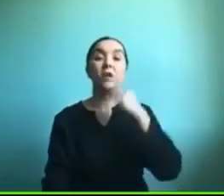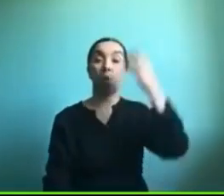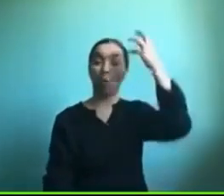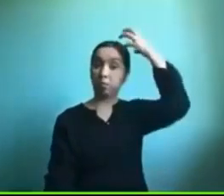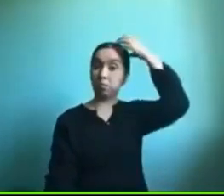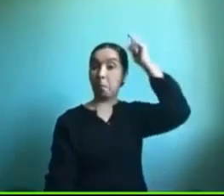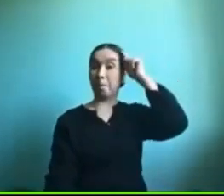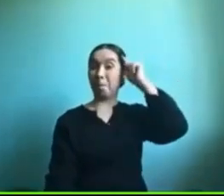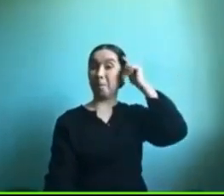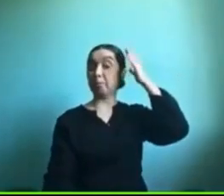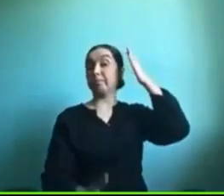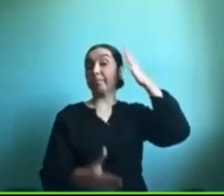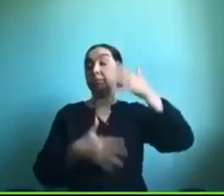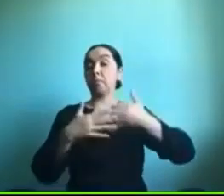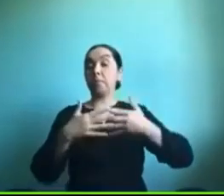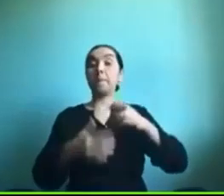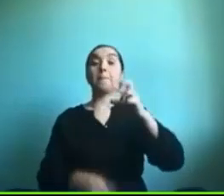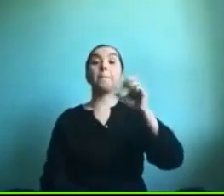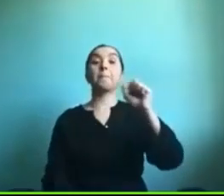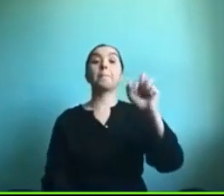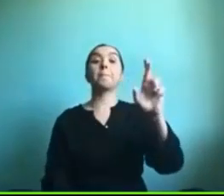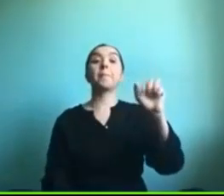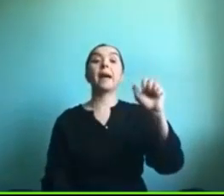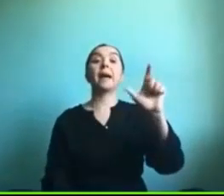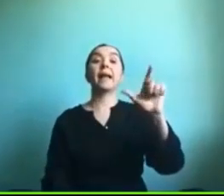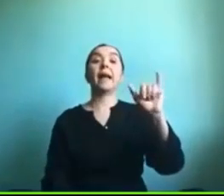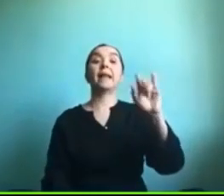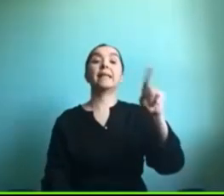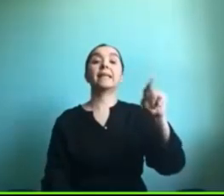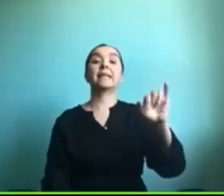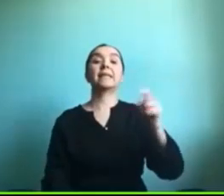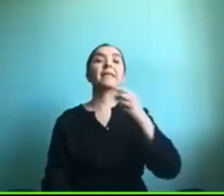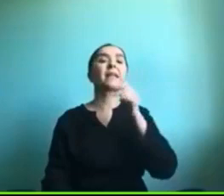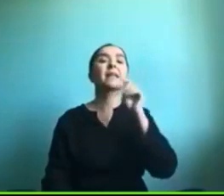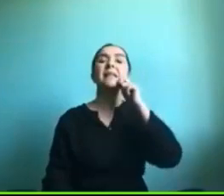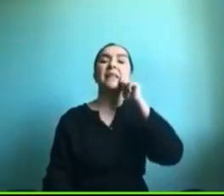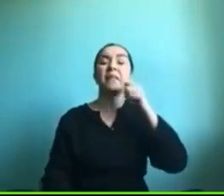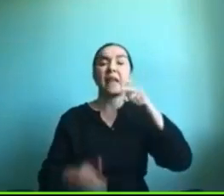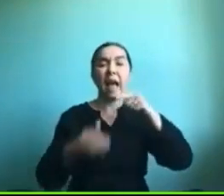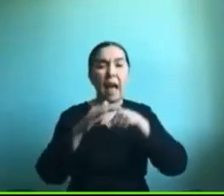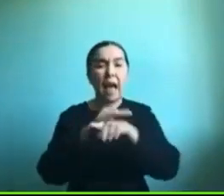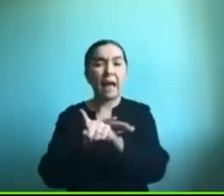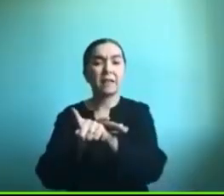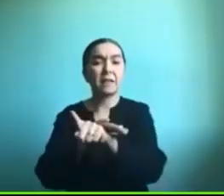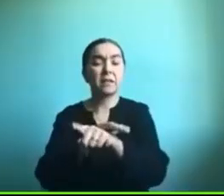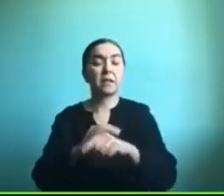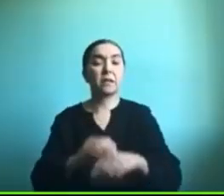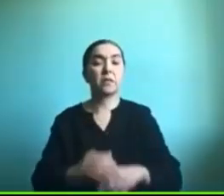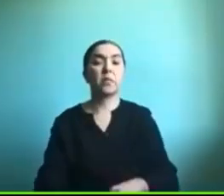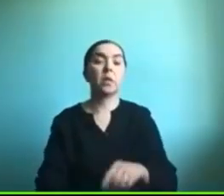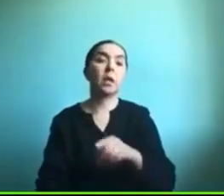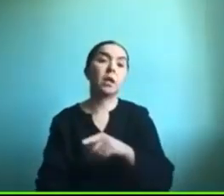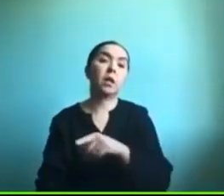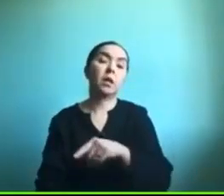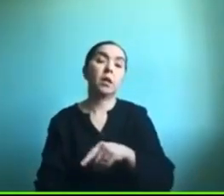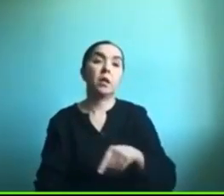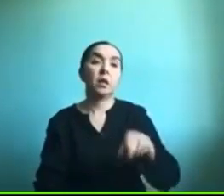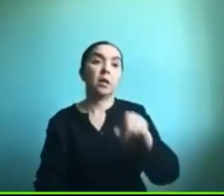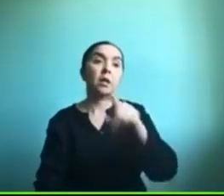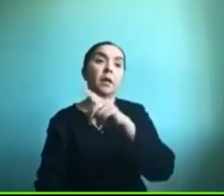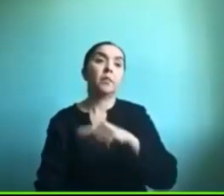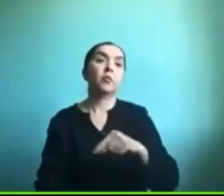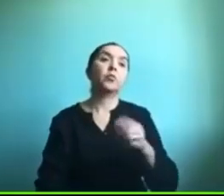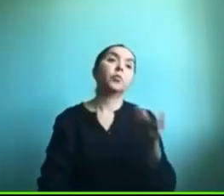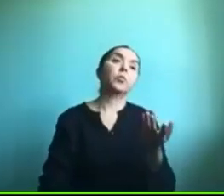a ver si nos pueden aclarar un poquito más en lo de acceso porque nosotras generalmente utilizamos muchas cosas porque depende de cada